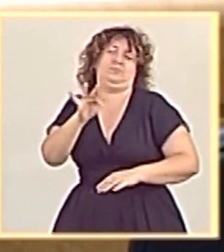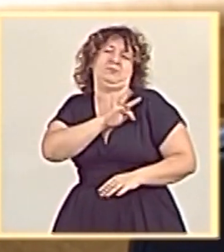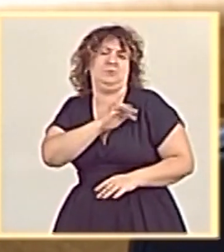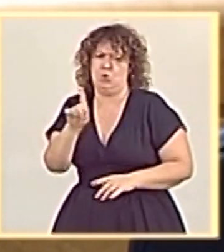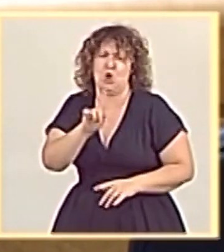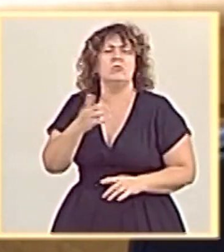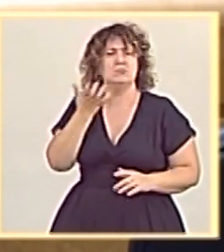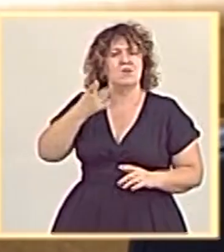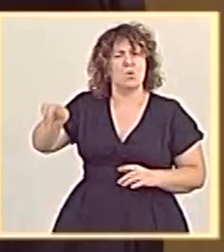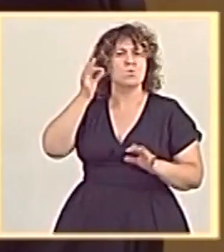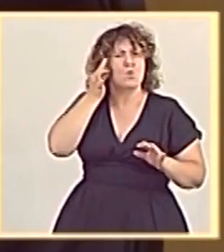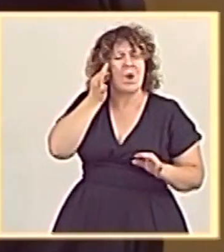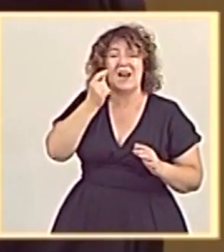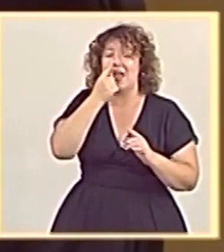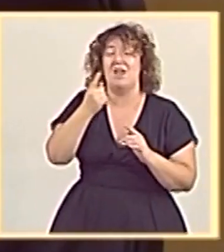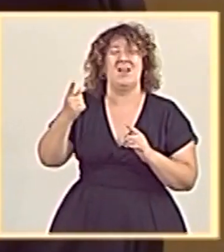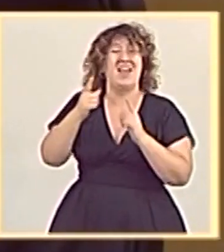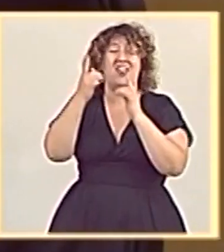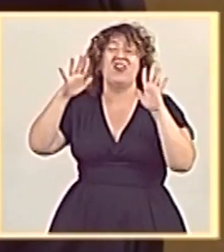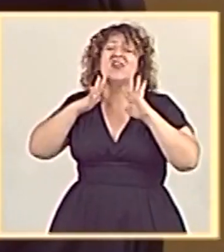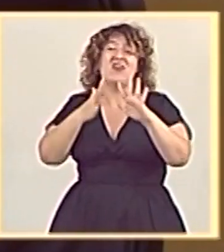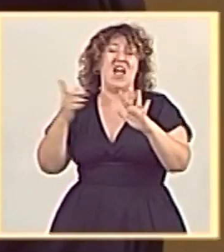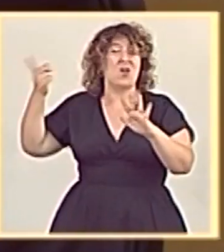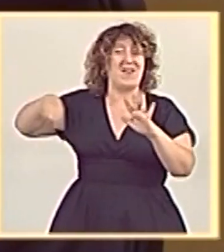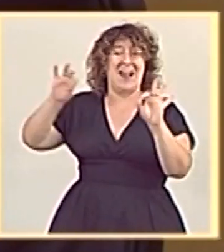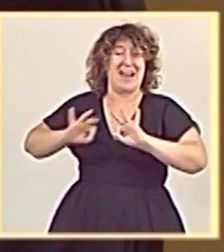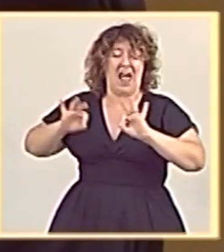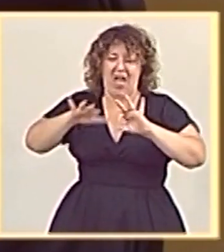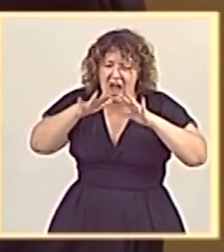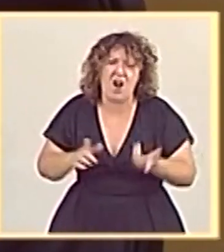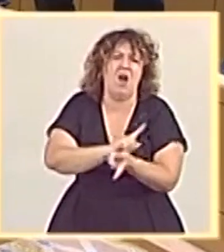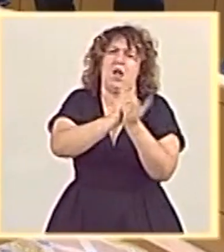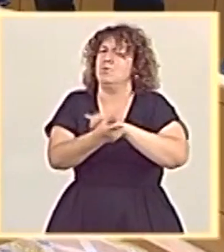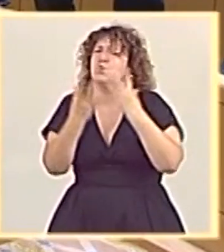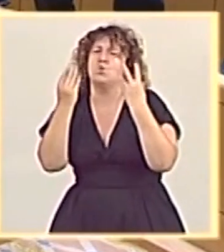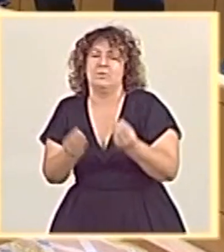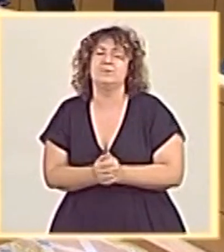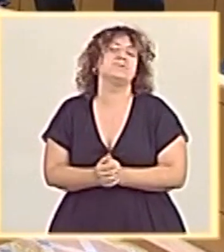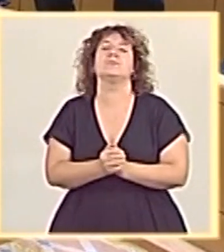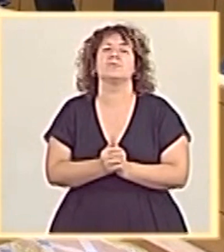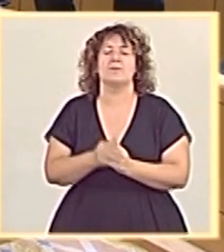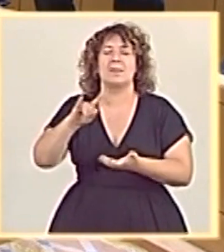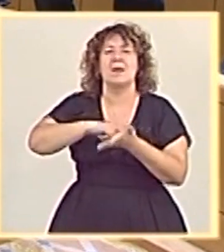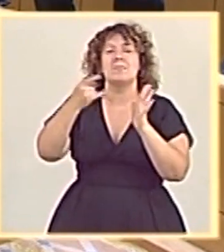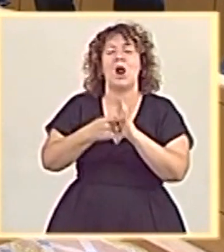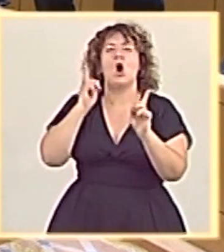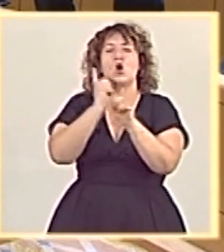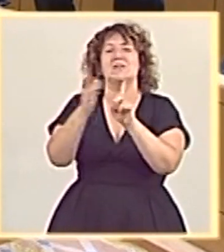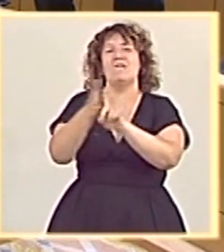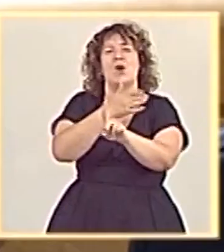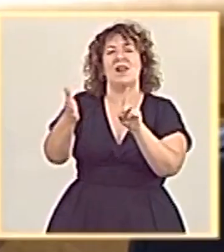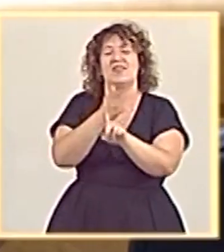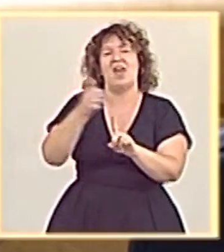año que ustedes en una década. Le empiezo por hablar del plan de contingencia contra la violencia de género, un plan de